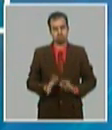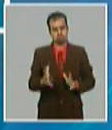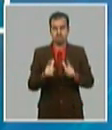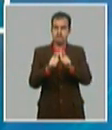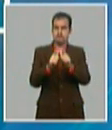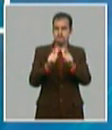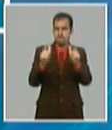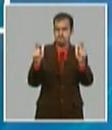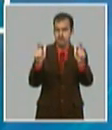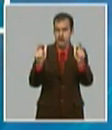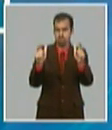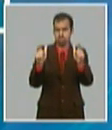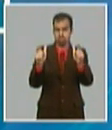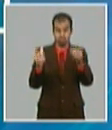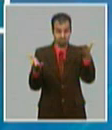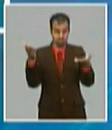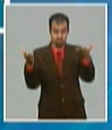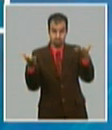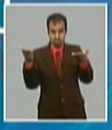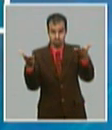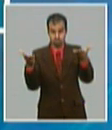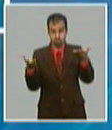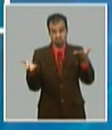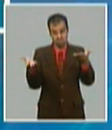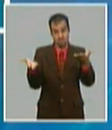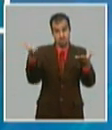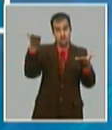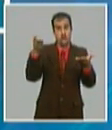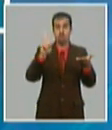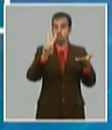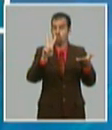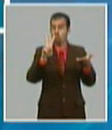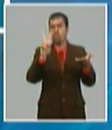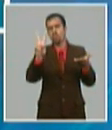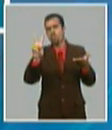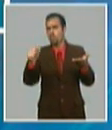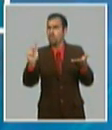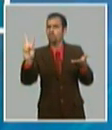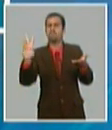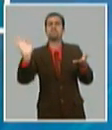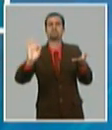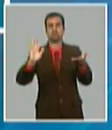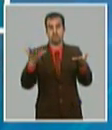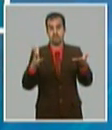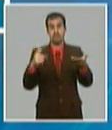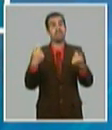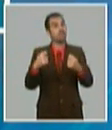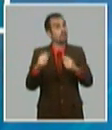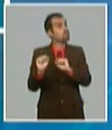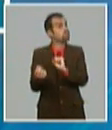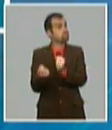respecto al estimado 2020 en el entorno entre un 2 y un 2.2% pero hay que ahorrar